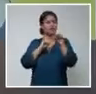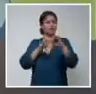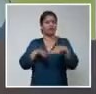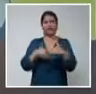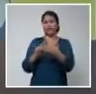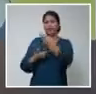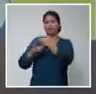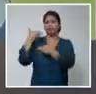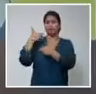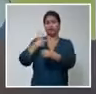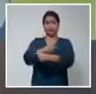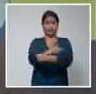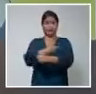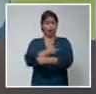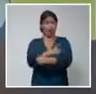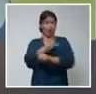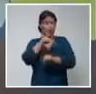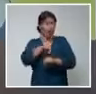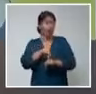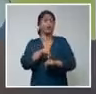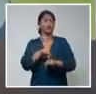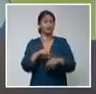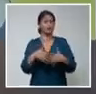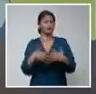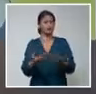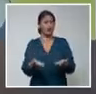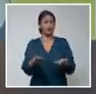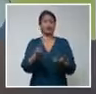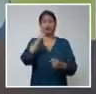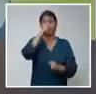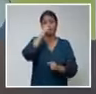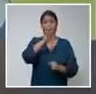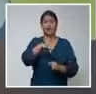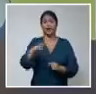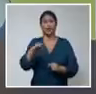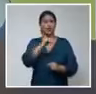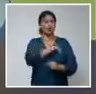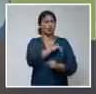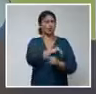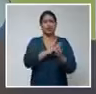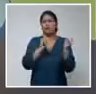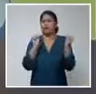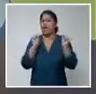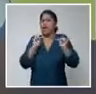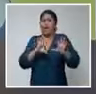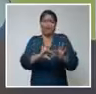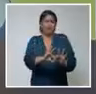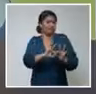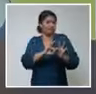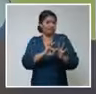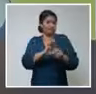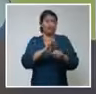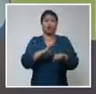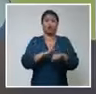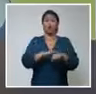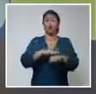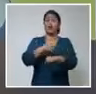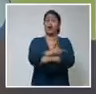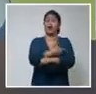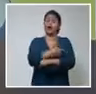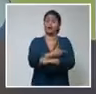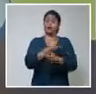conocida como Soberana 02 está causando reacciones negativas en los niños a los que se les ha aplicado.